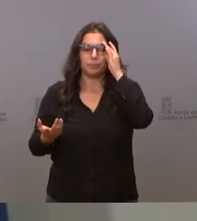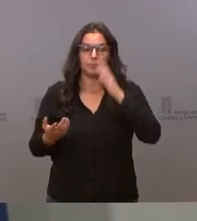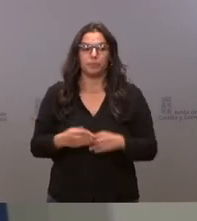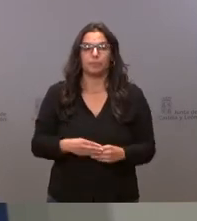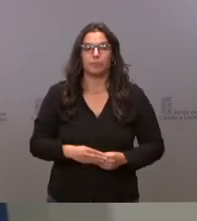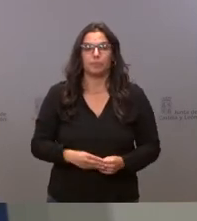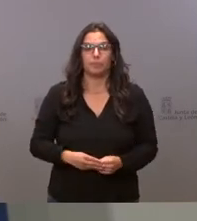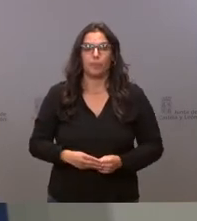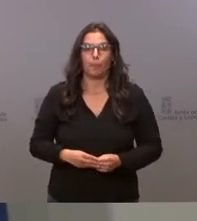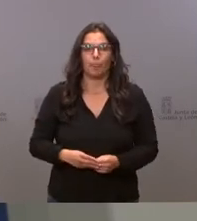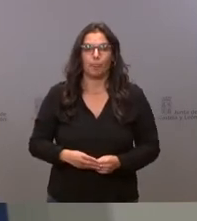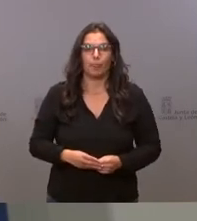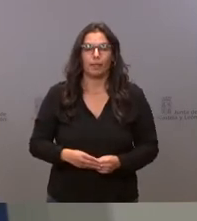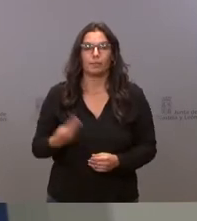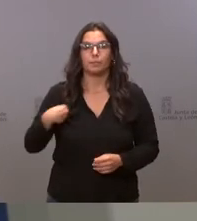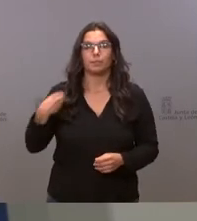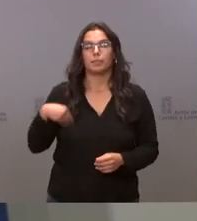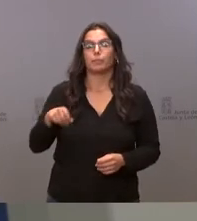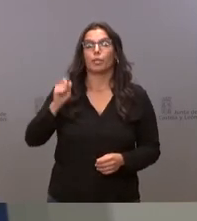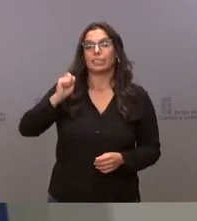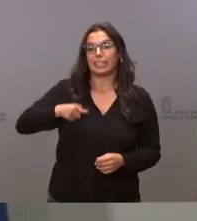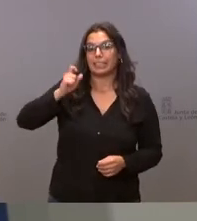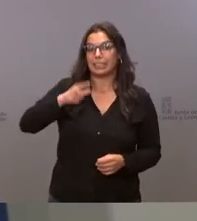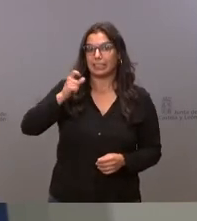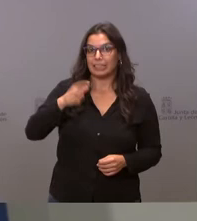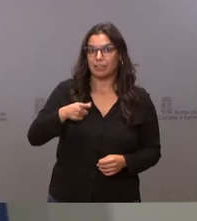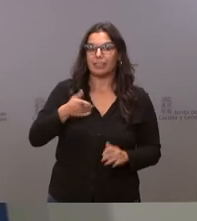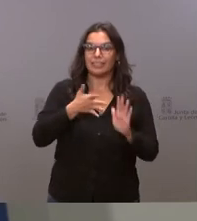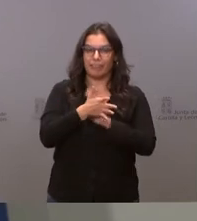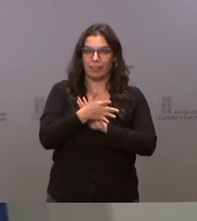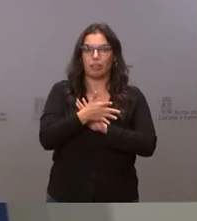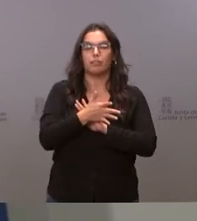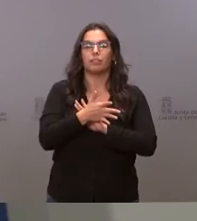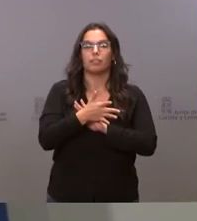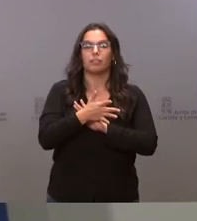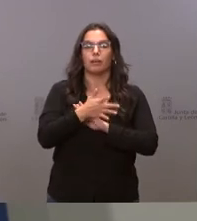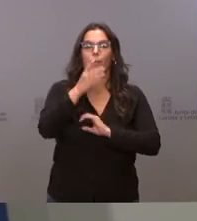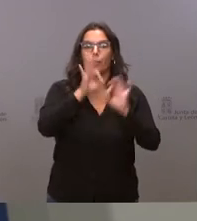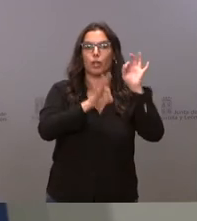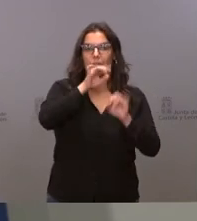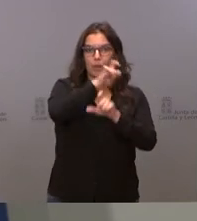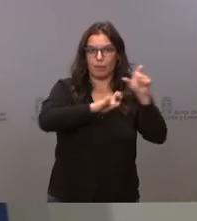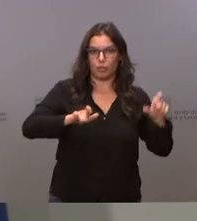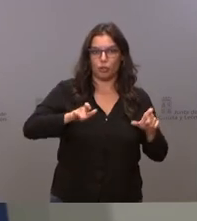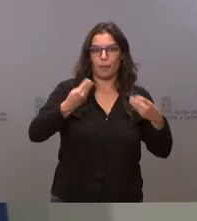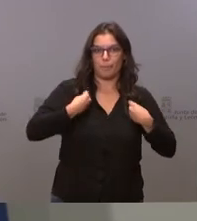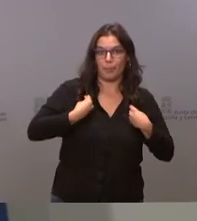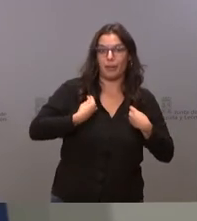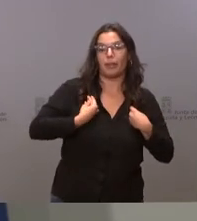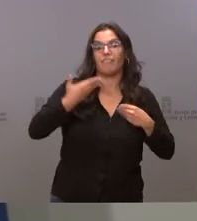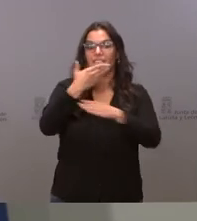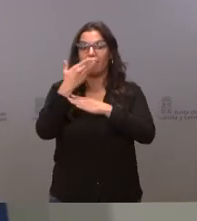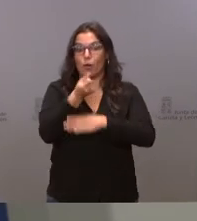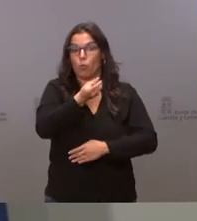la frecuentación se mantiene siempre que haya cita siempre que haya demanda ¿vale? hay gente que dice otras cosas